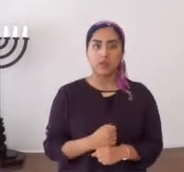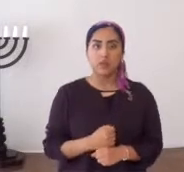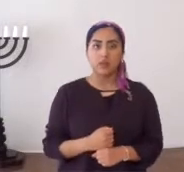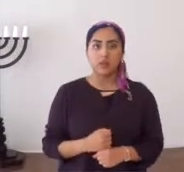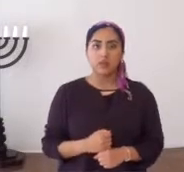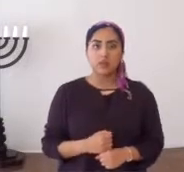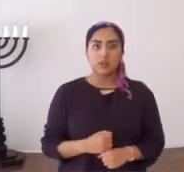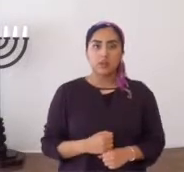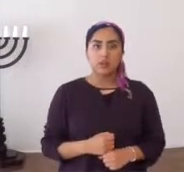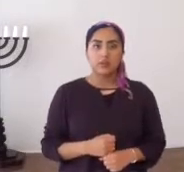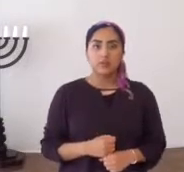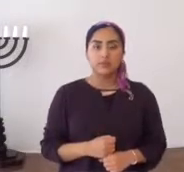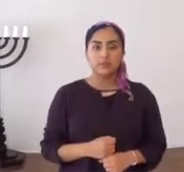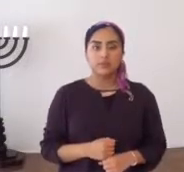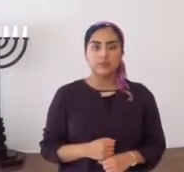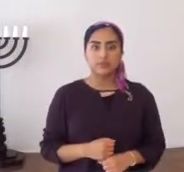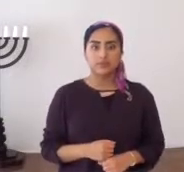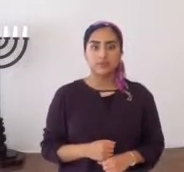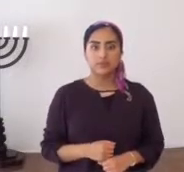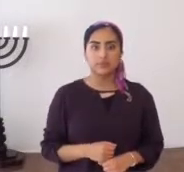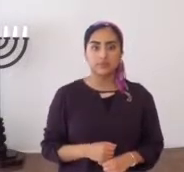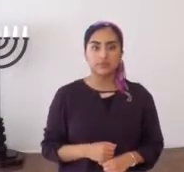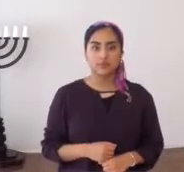hizo la creación, para la redundancia,